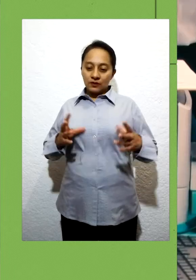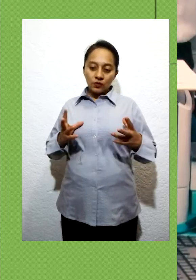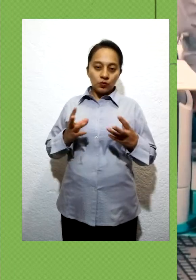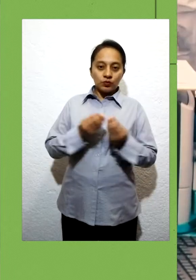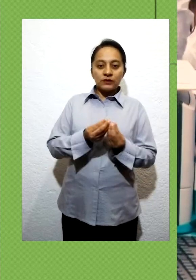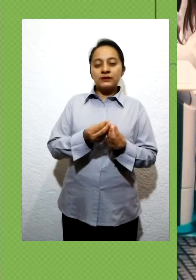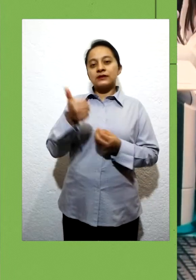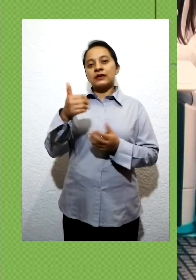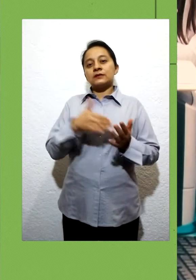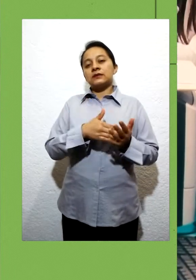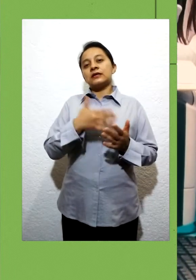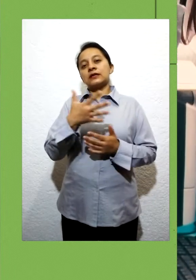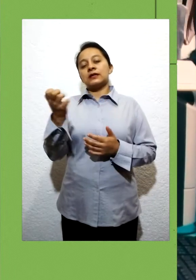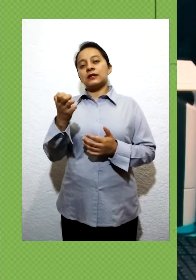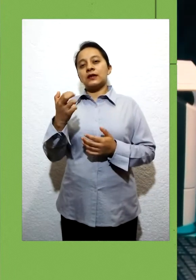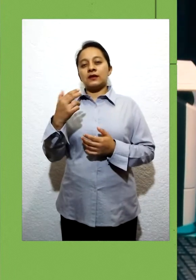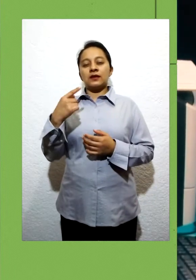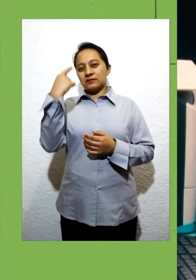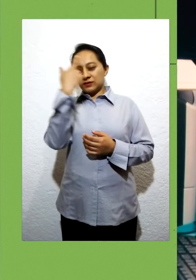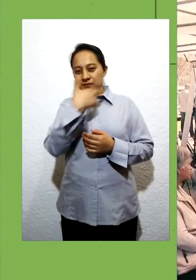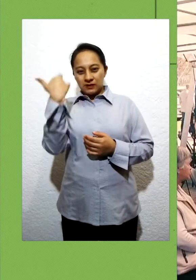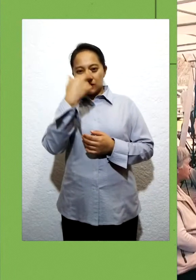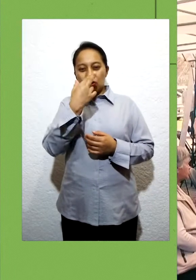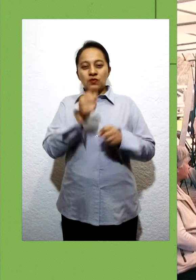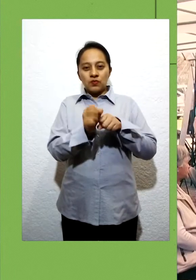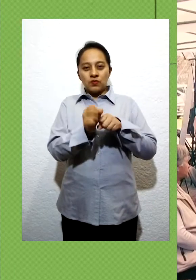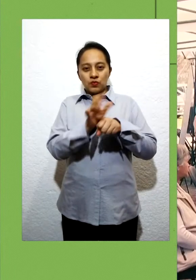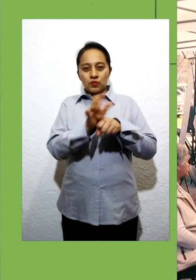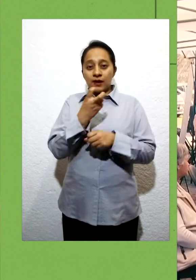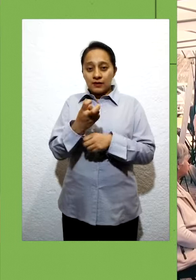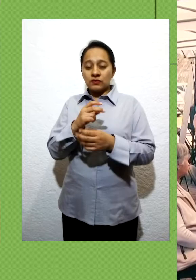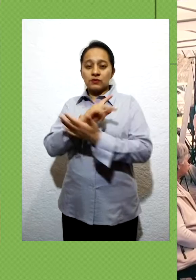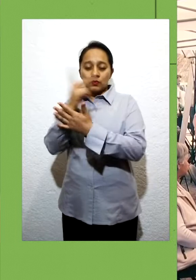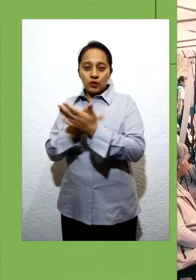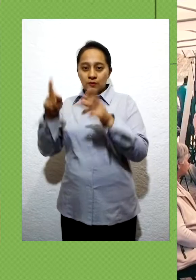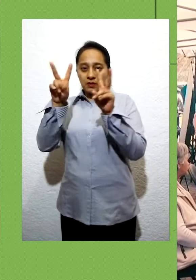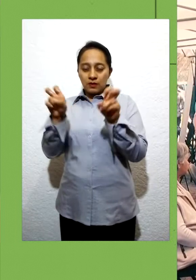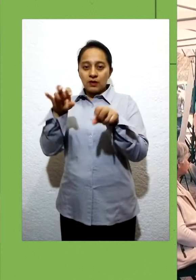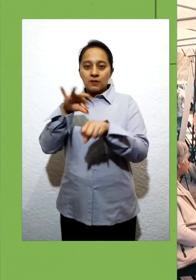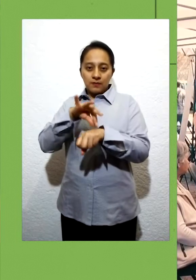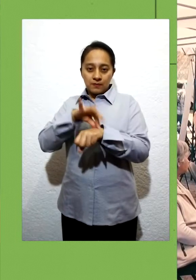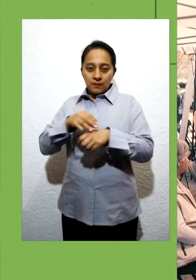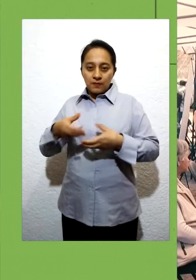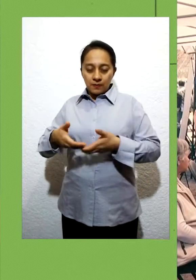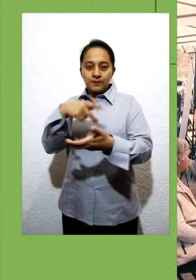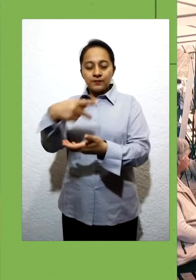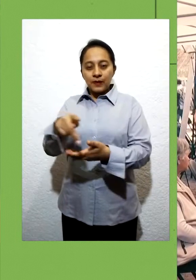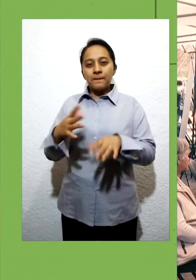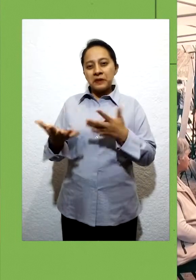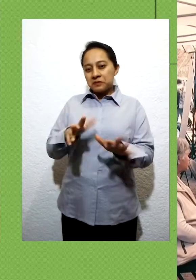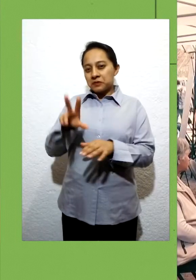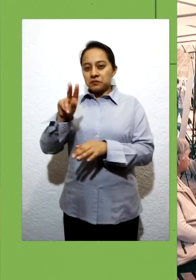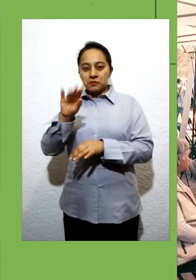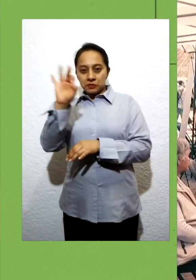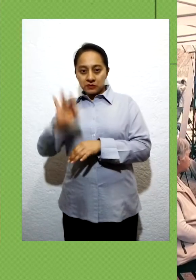Un total de 6.599 pruebas de COVID-19 han sido aplicadas a través del programa de médico en tu calle. De